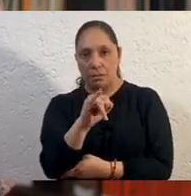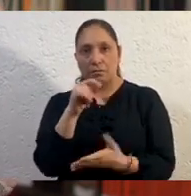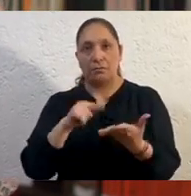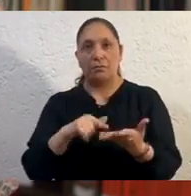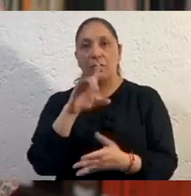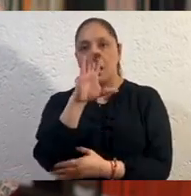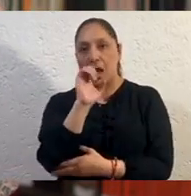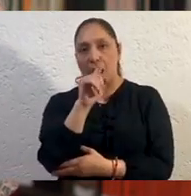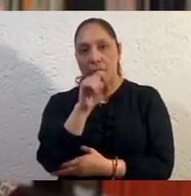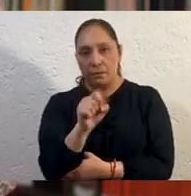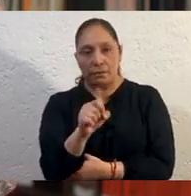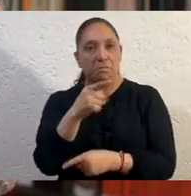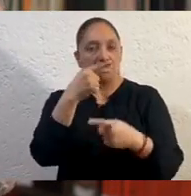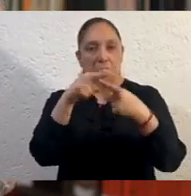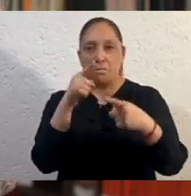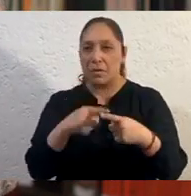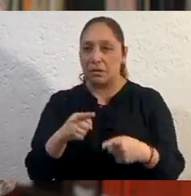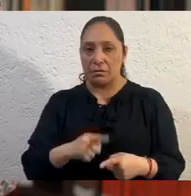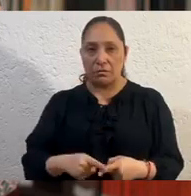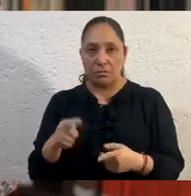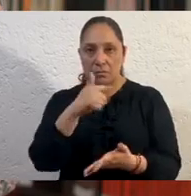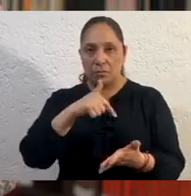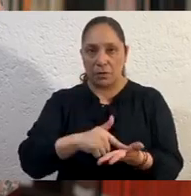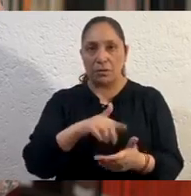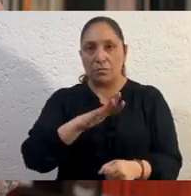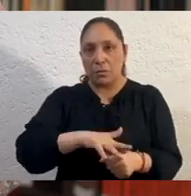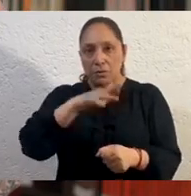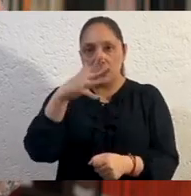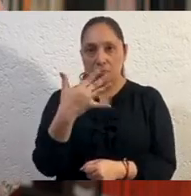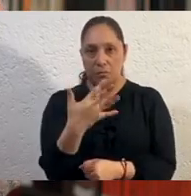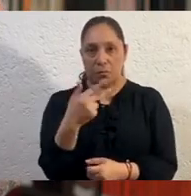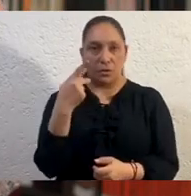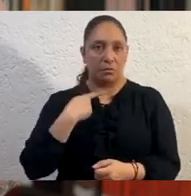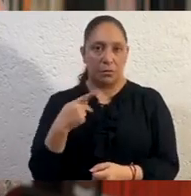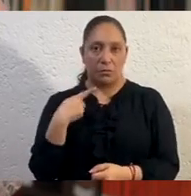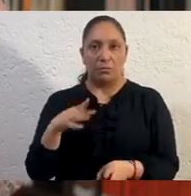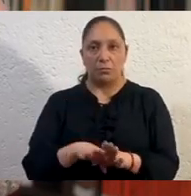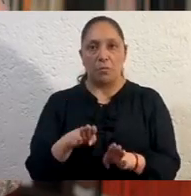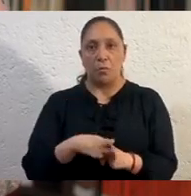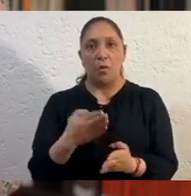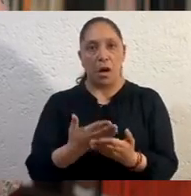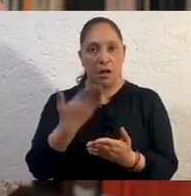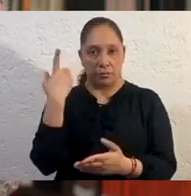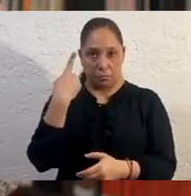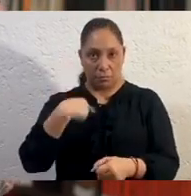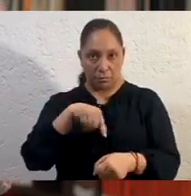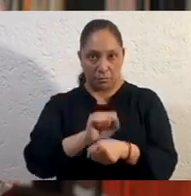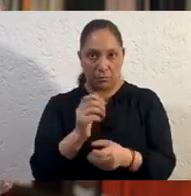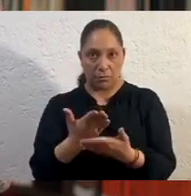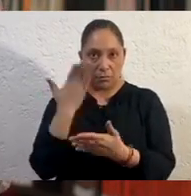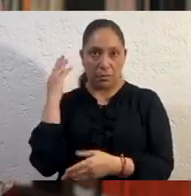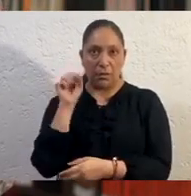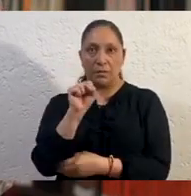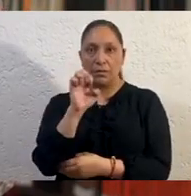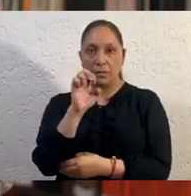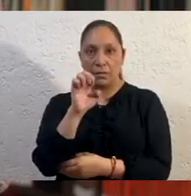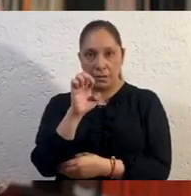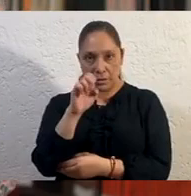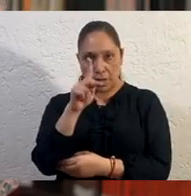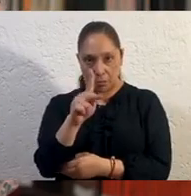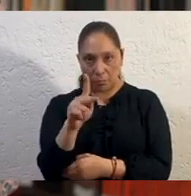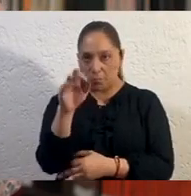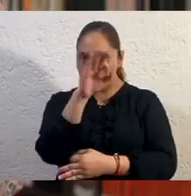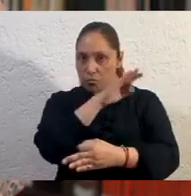50 personas. Como lo anunció la SEP hace una semana, todos los centros educativos en todos los niveles